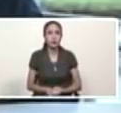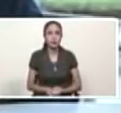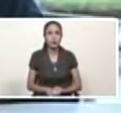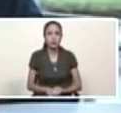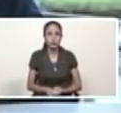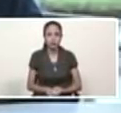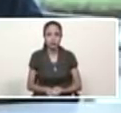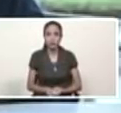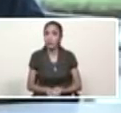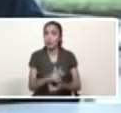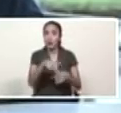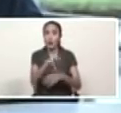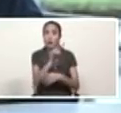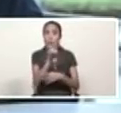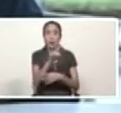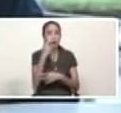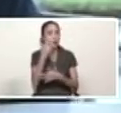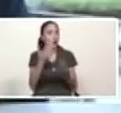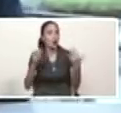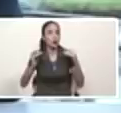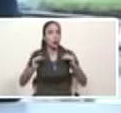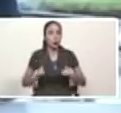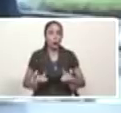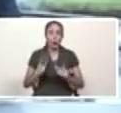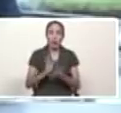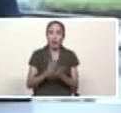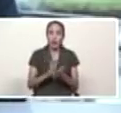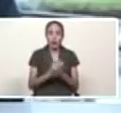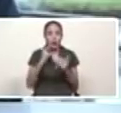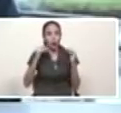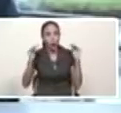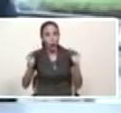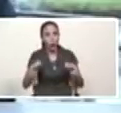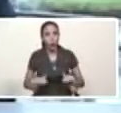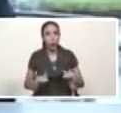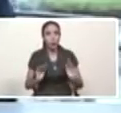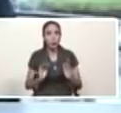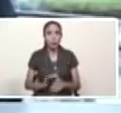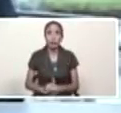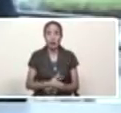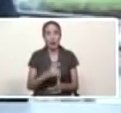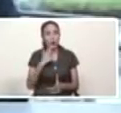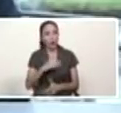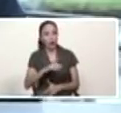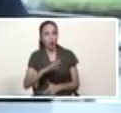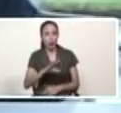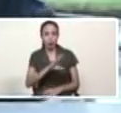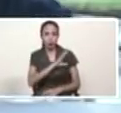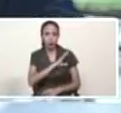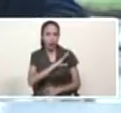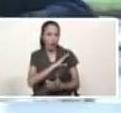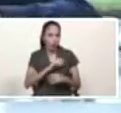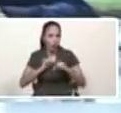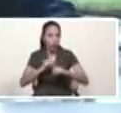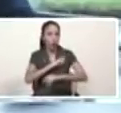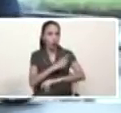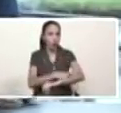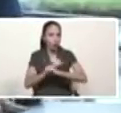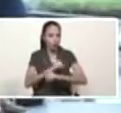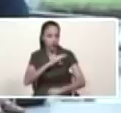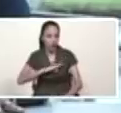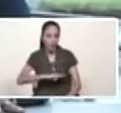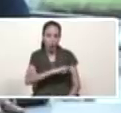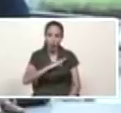seguirá con serenidad mucha serenidad con mucha firmeza con mucha moral